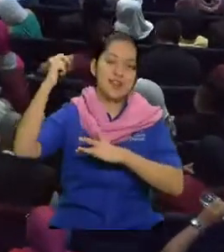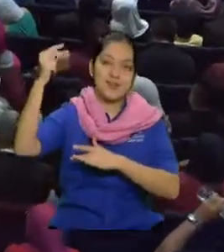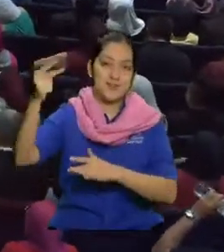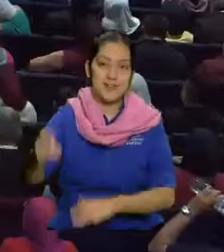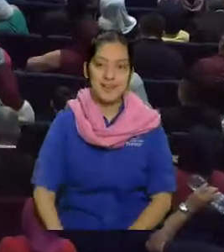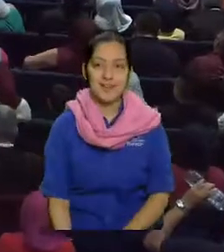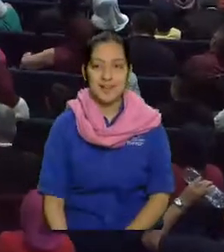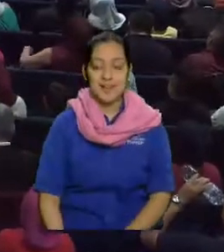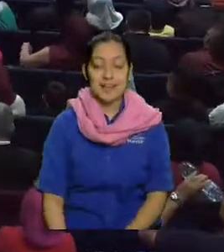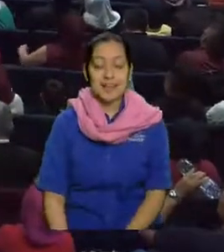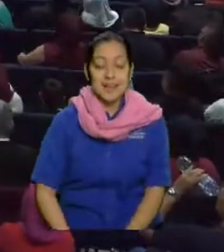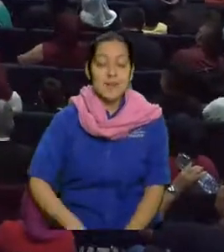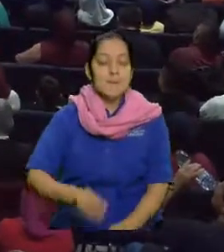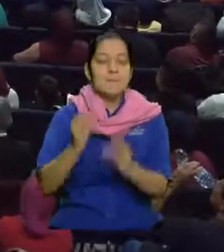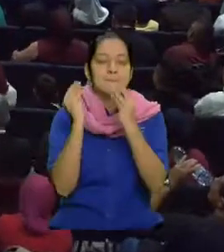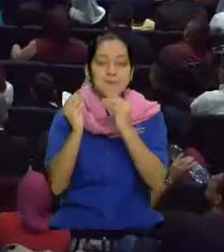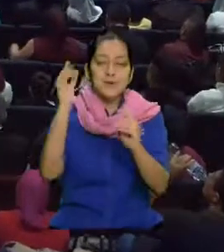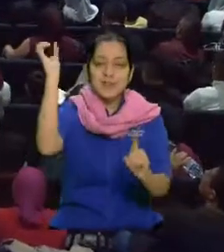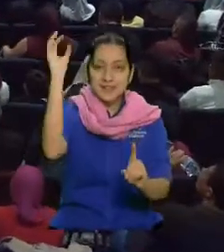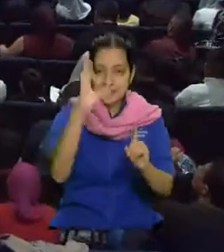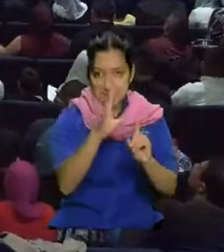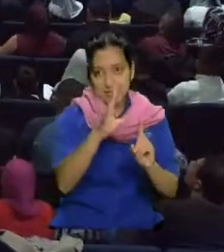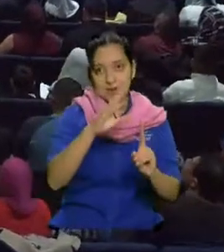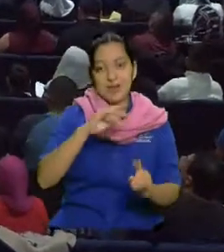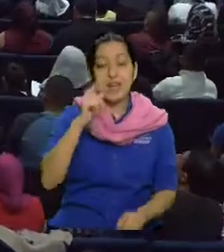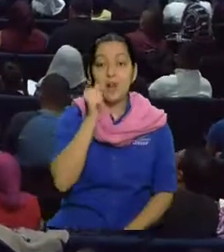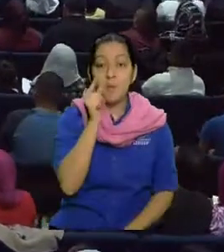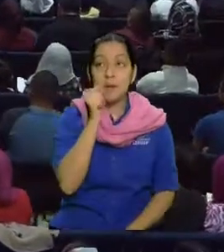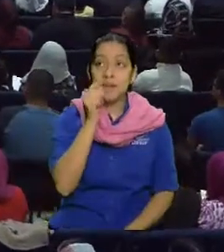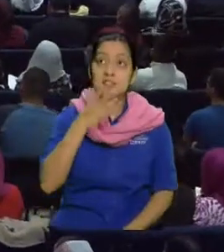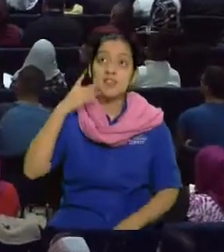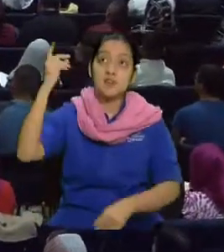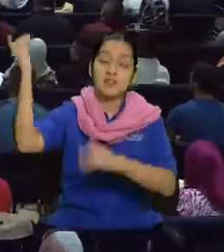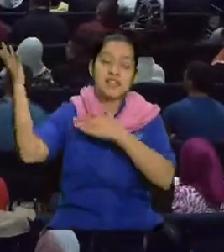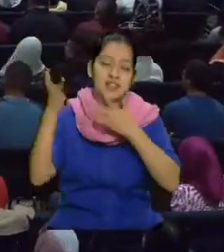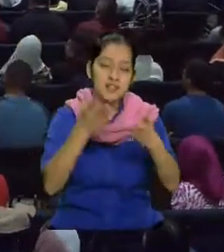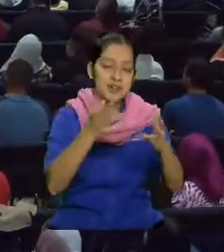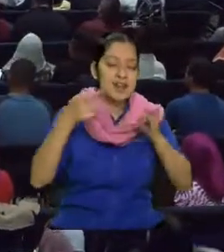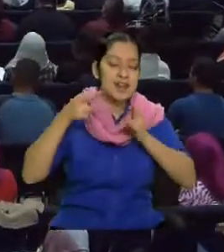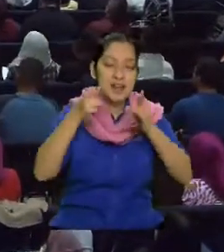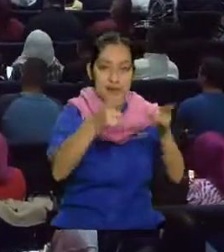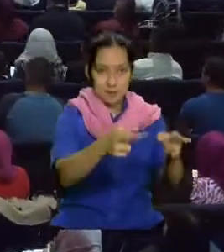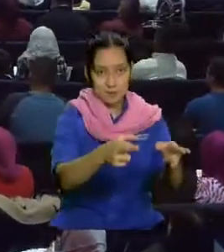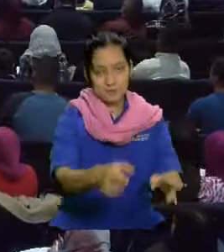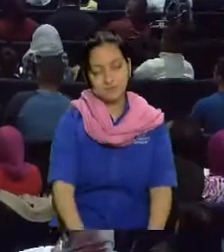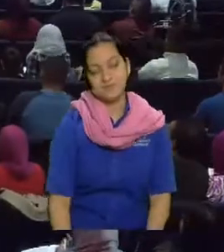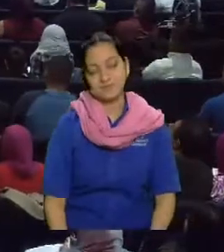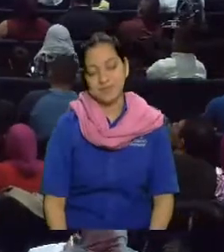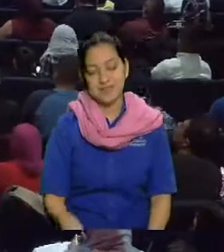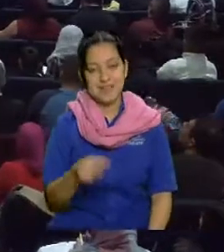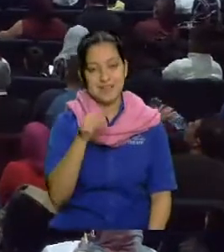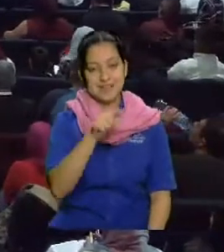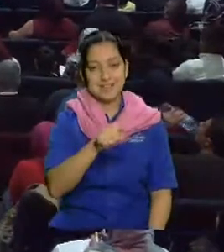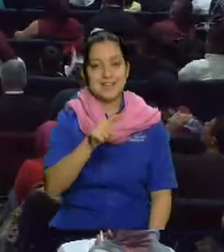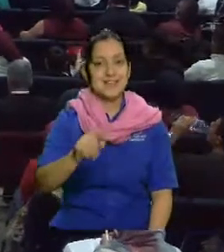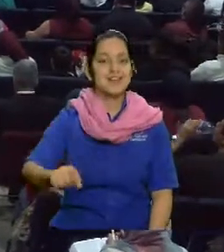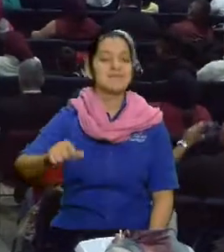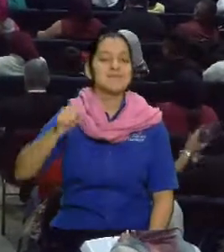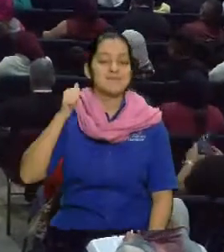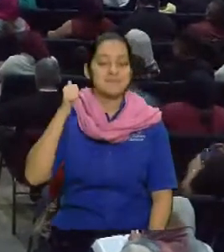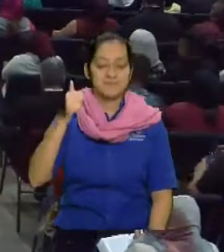bienaventurado el hombre que de veras le dieron ese regalo, hermano. Ah, ese se rayó, se rayó.